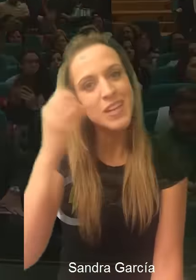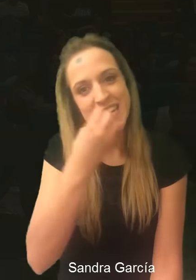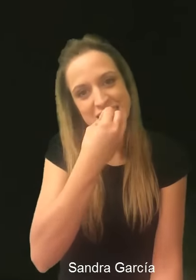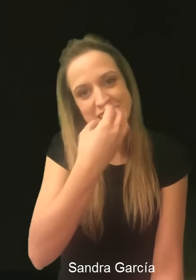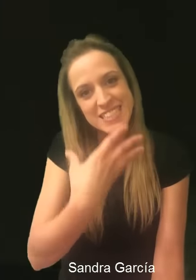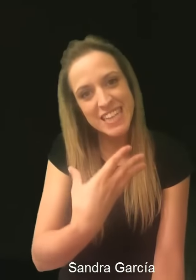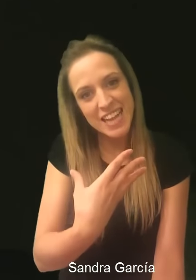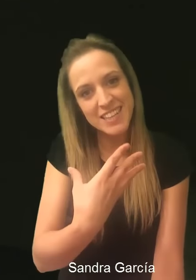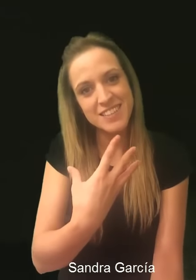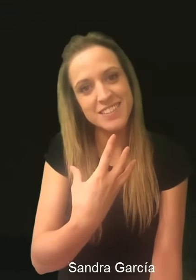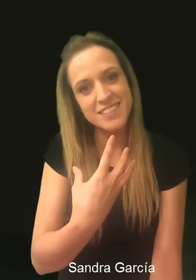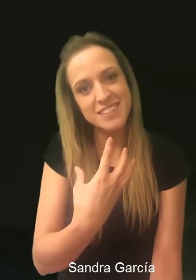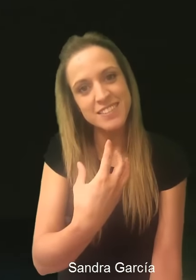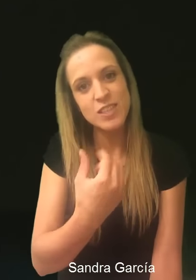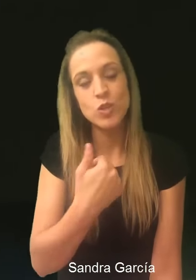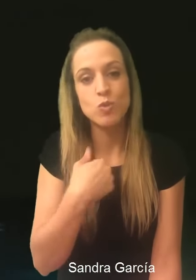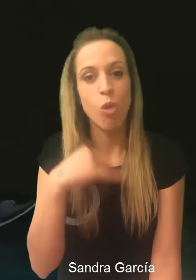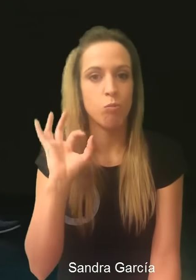¿Qué tal? Muy buenas.